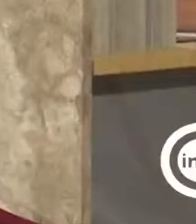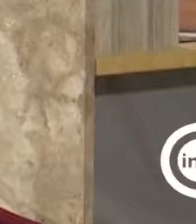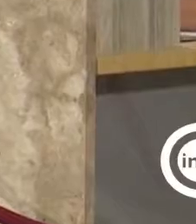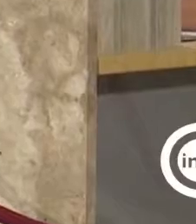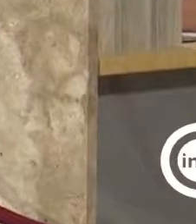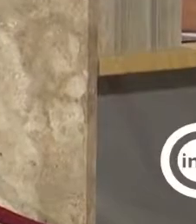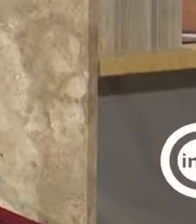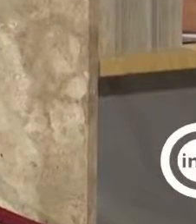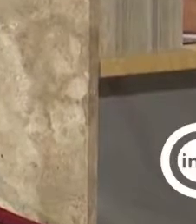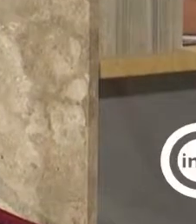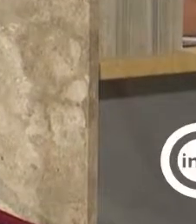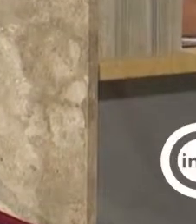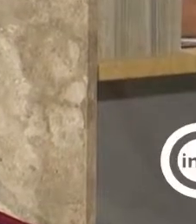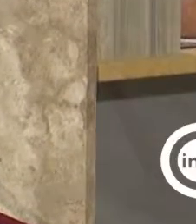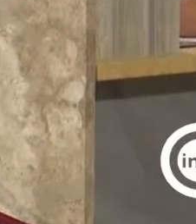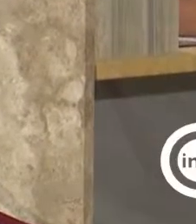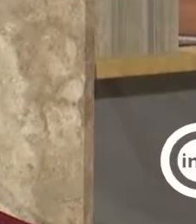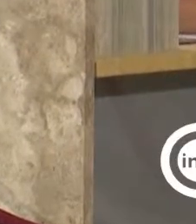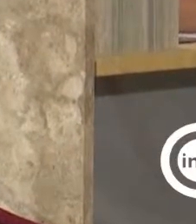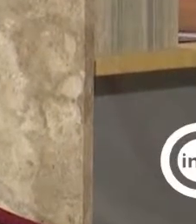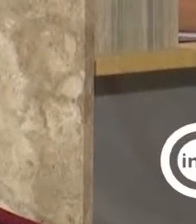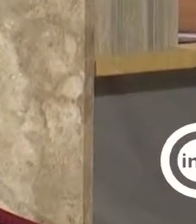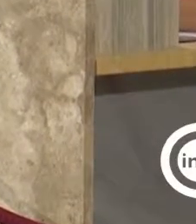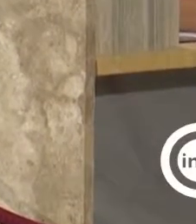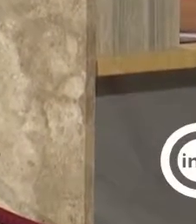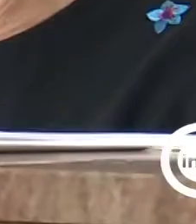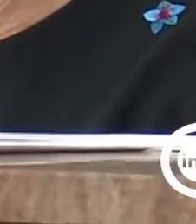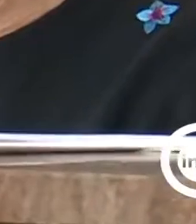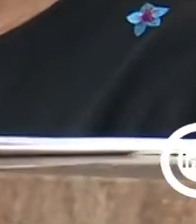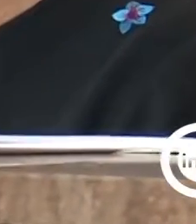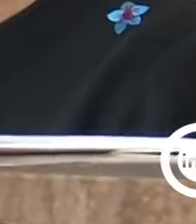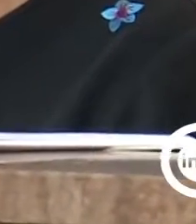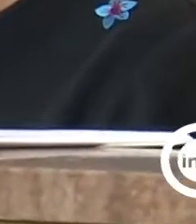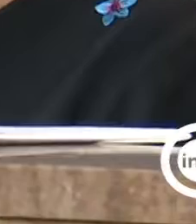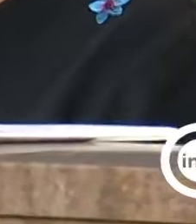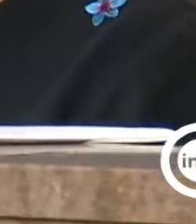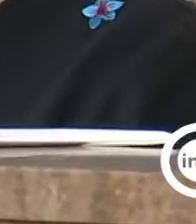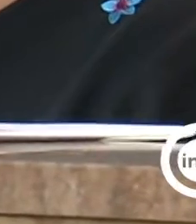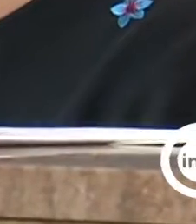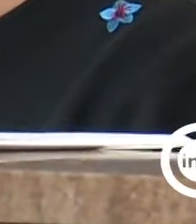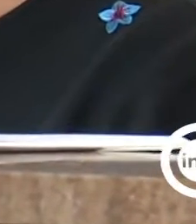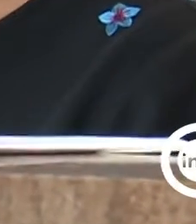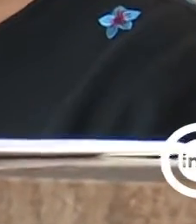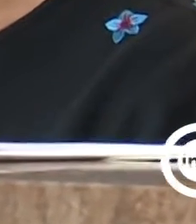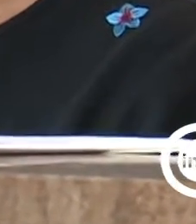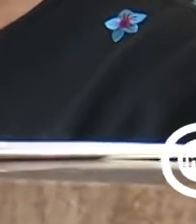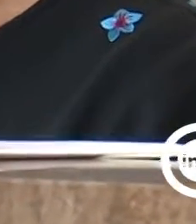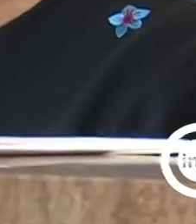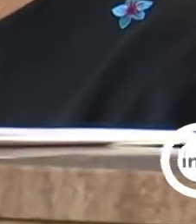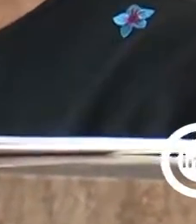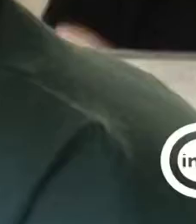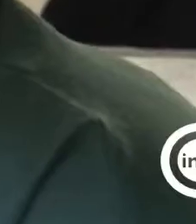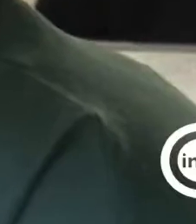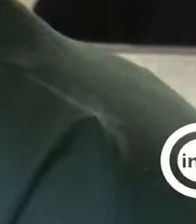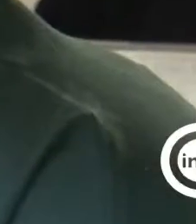PSOE para impulsar el apoyo a los presupuestos del Gobierno de Pedro Sánchez ha generado el debate entre los grupos que conforman el Pleno. Adriana